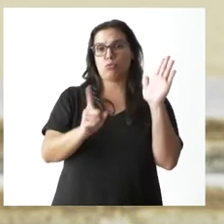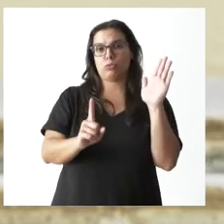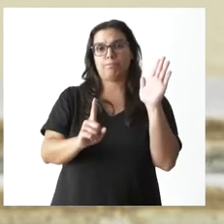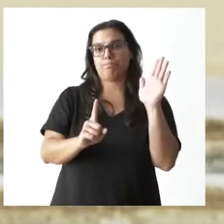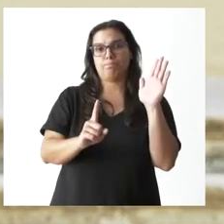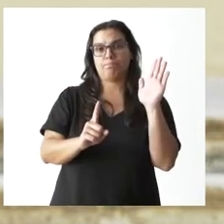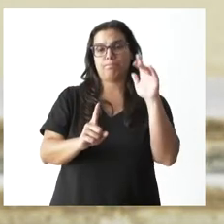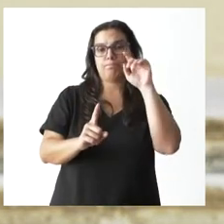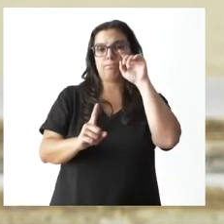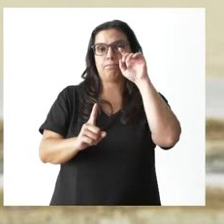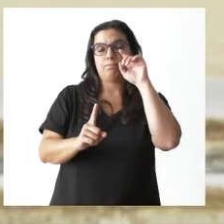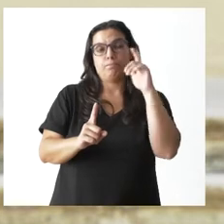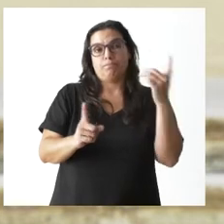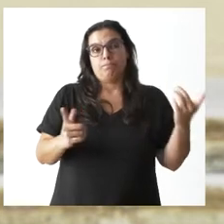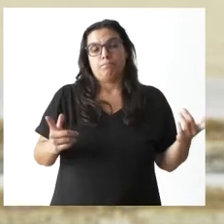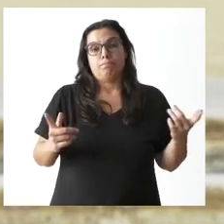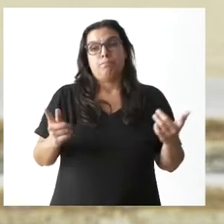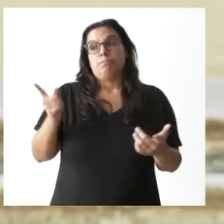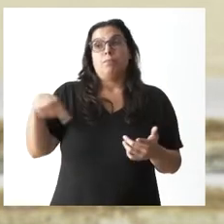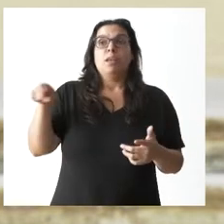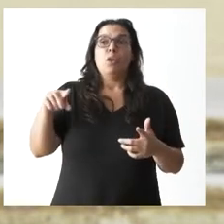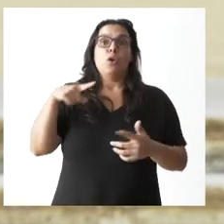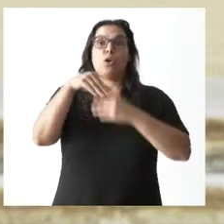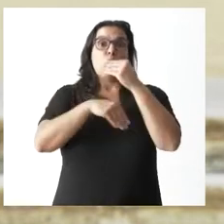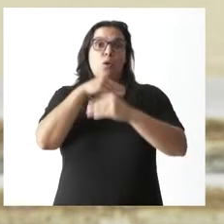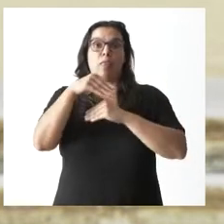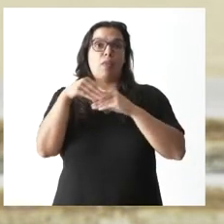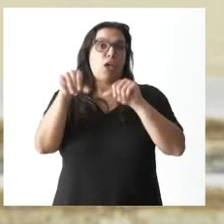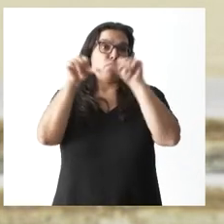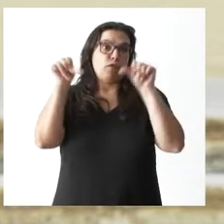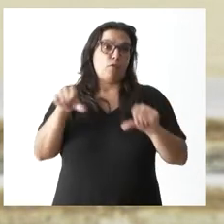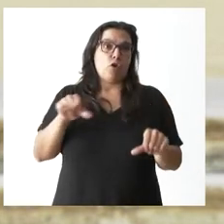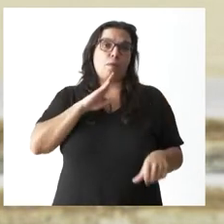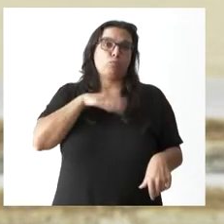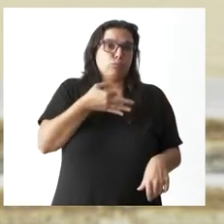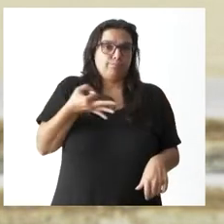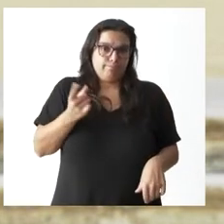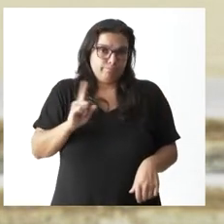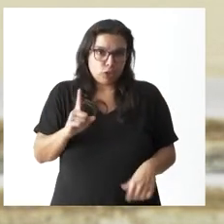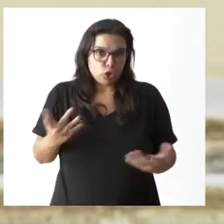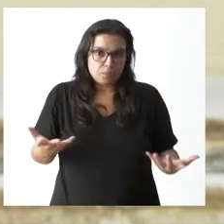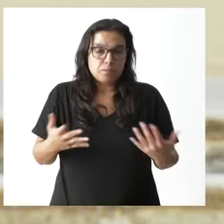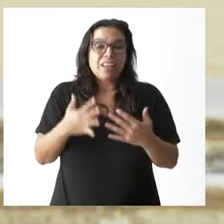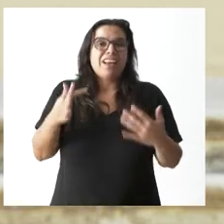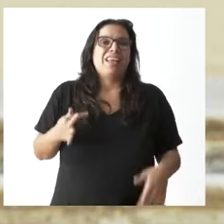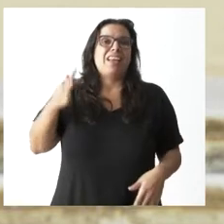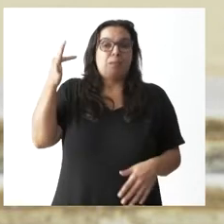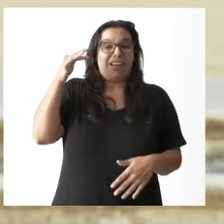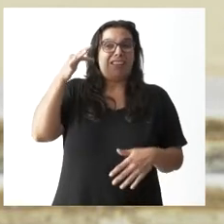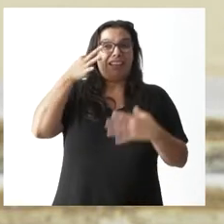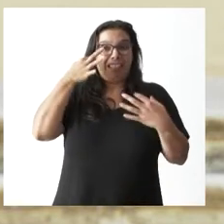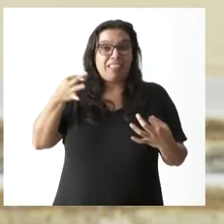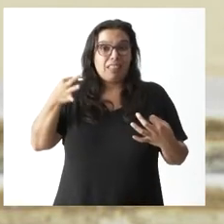No nos gusta, lo hizo en unas formas que no son las adecuadas y, además, sobre el fondo del asunto,